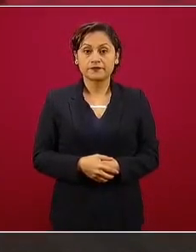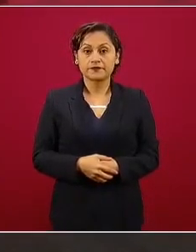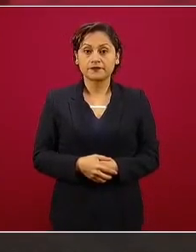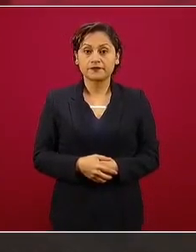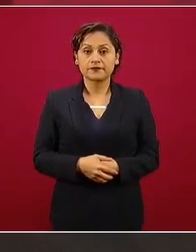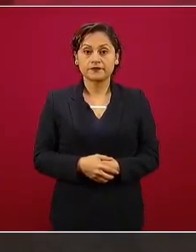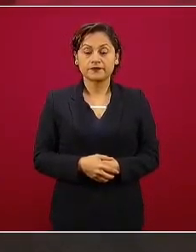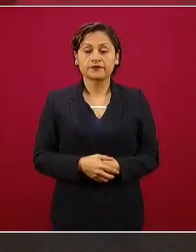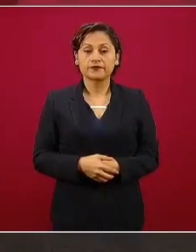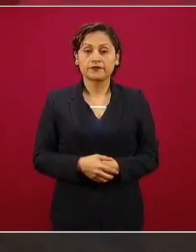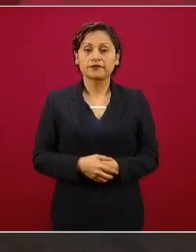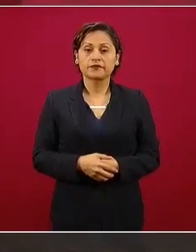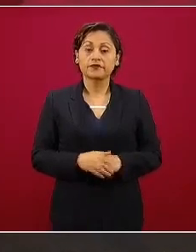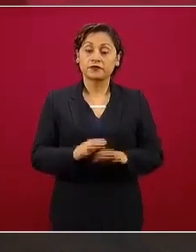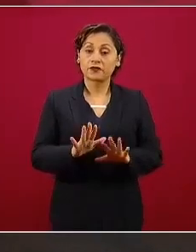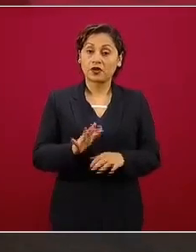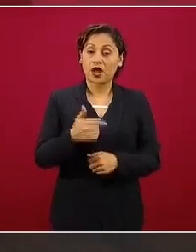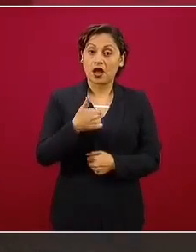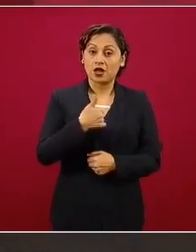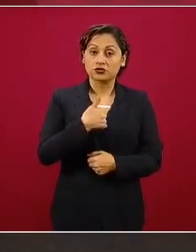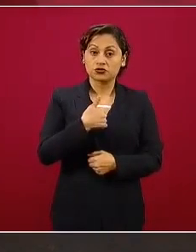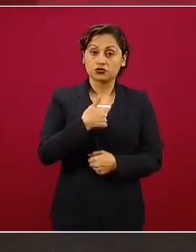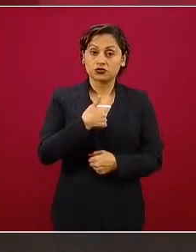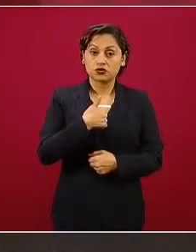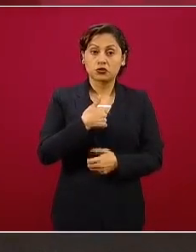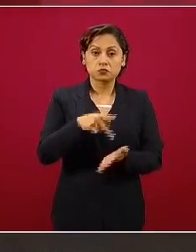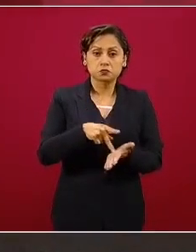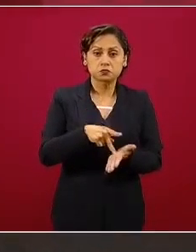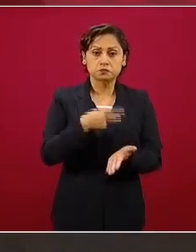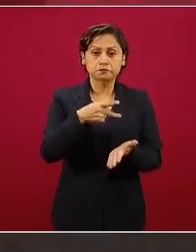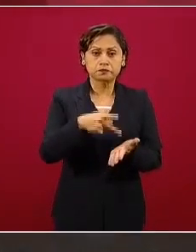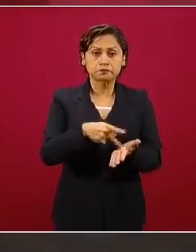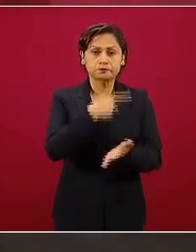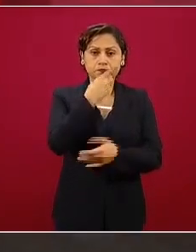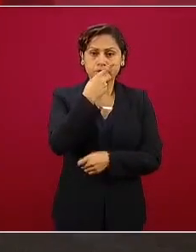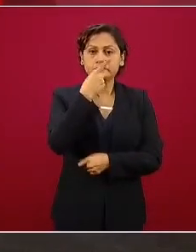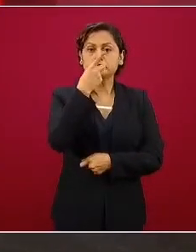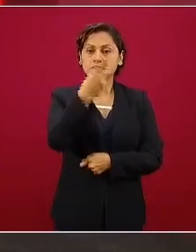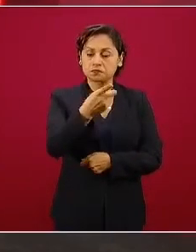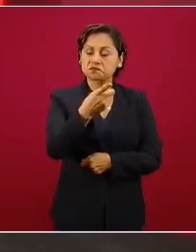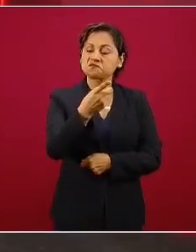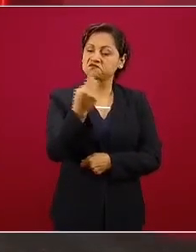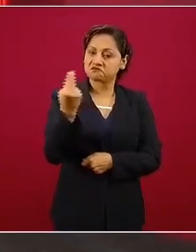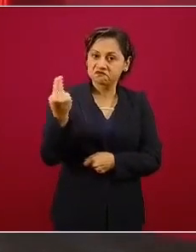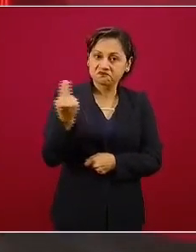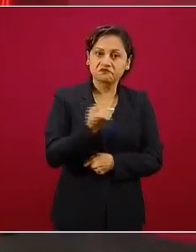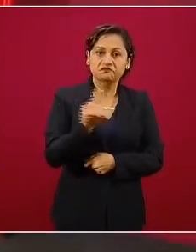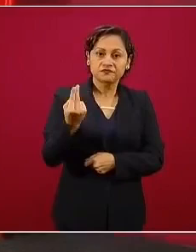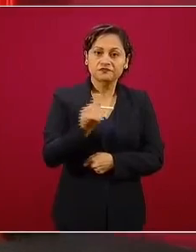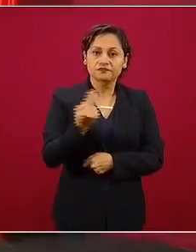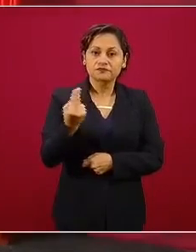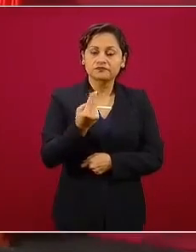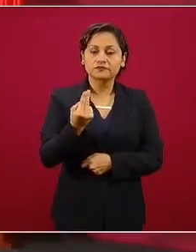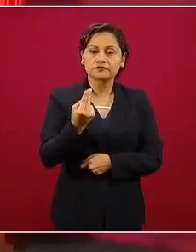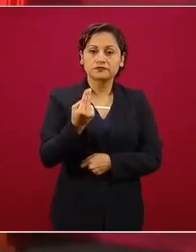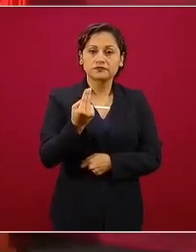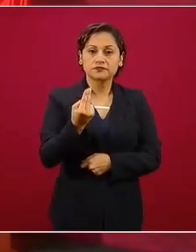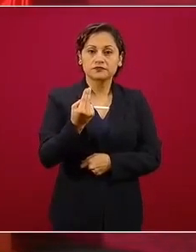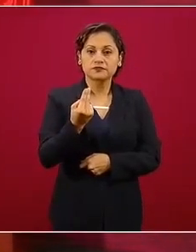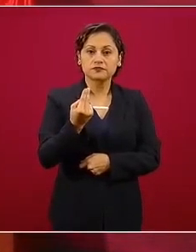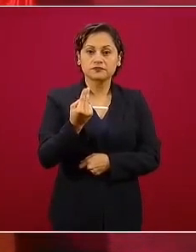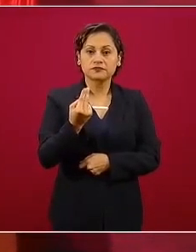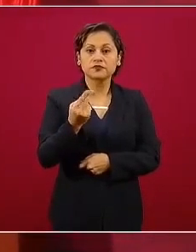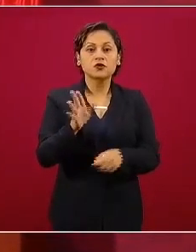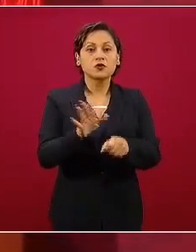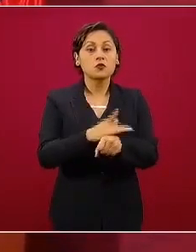Esto lo tengo que estar subrayando para que no